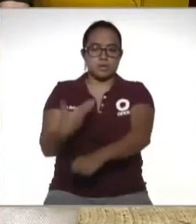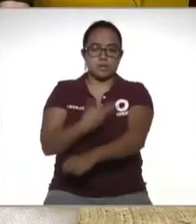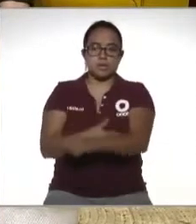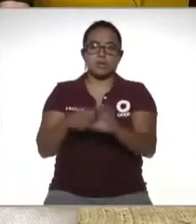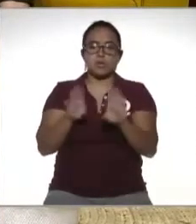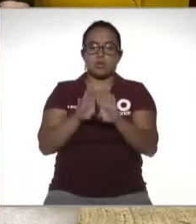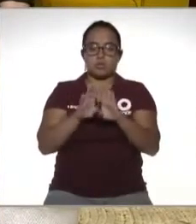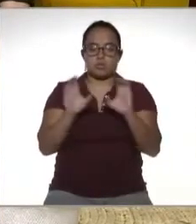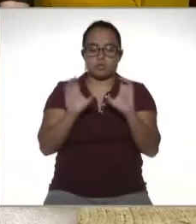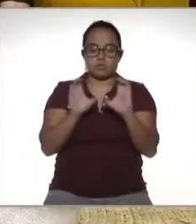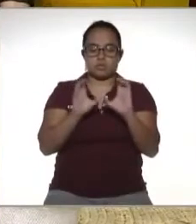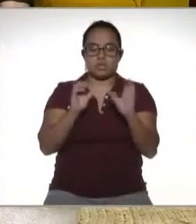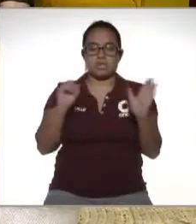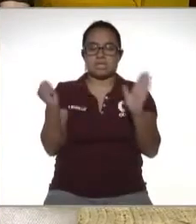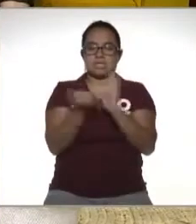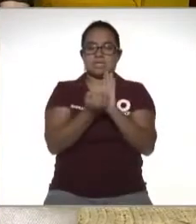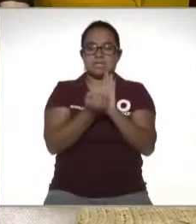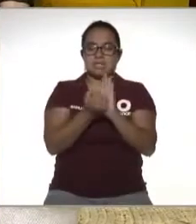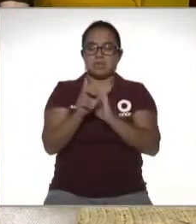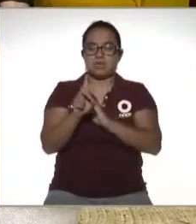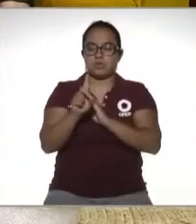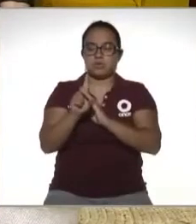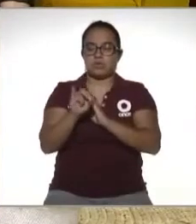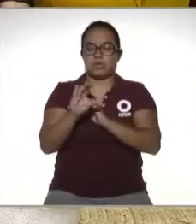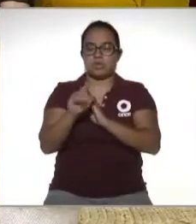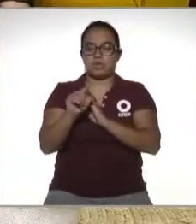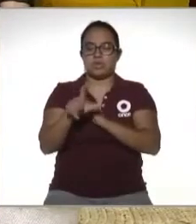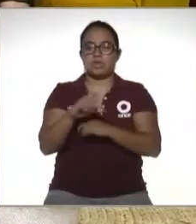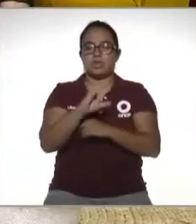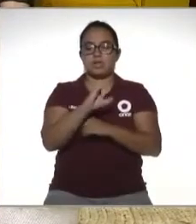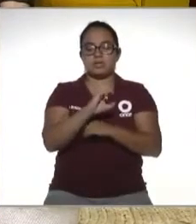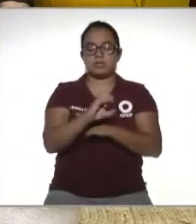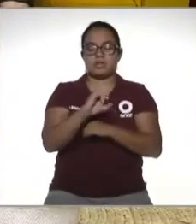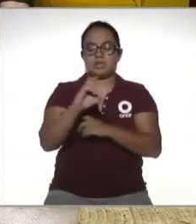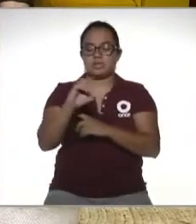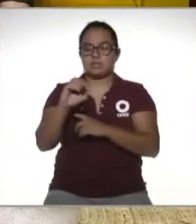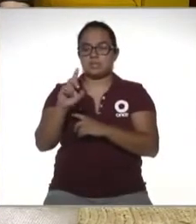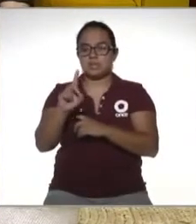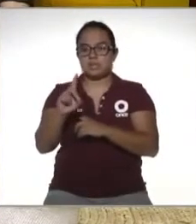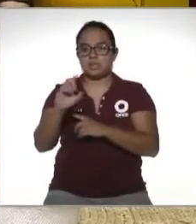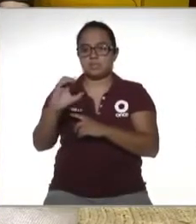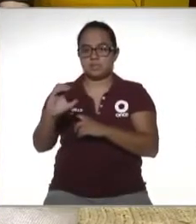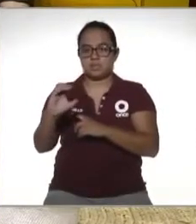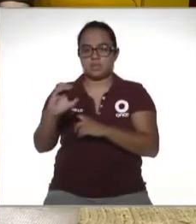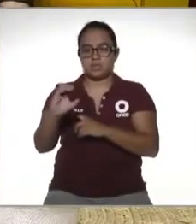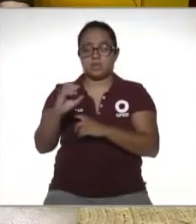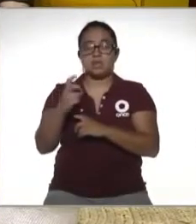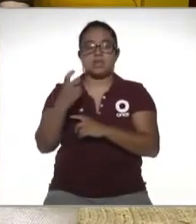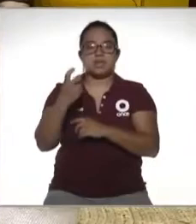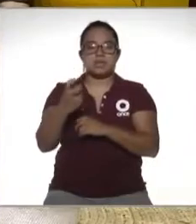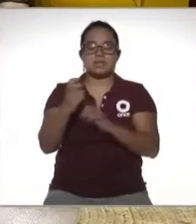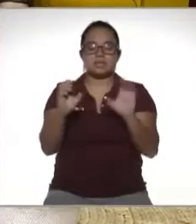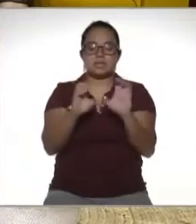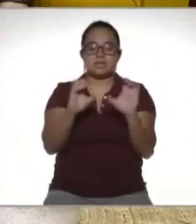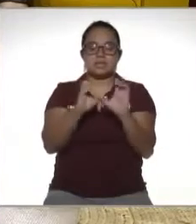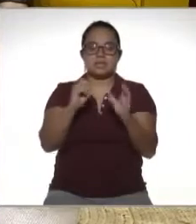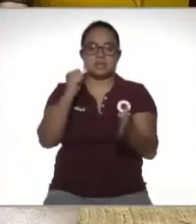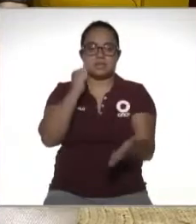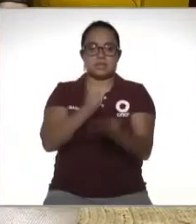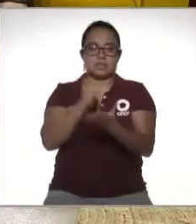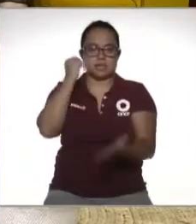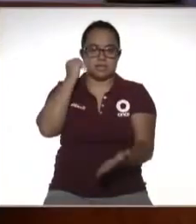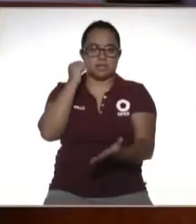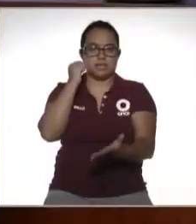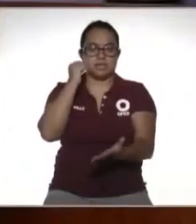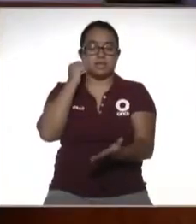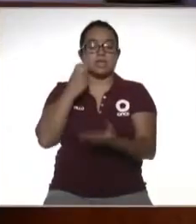certificado de sello digital que sus siglas son CSD un certificado de sello digital ese certificado de sello